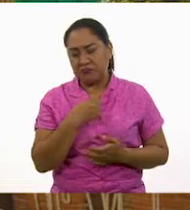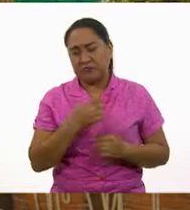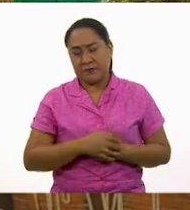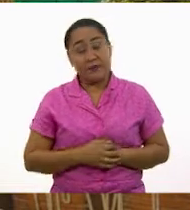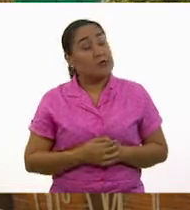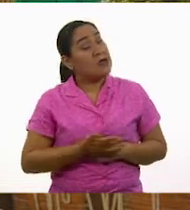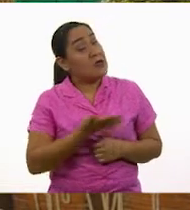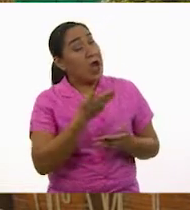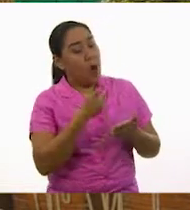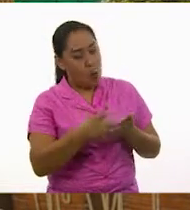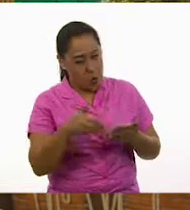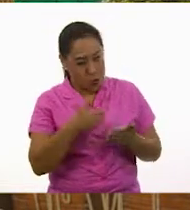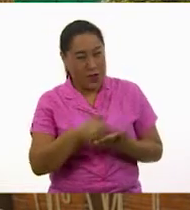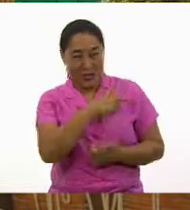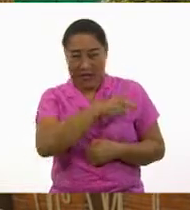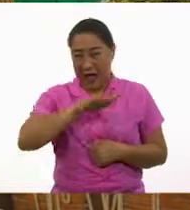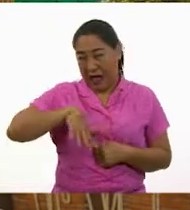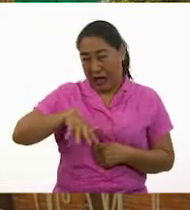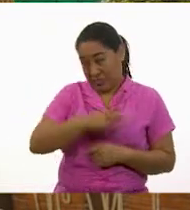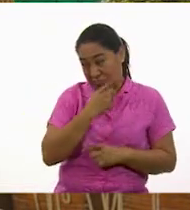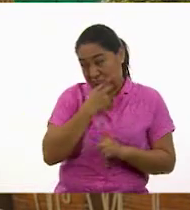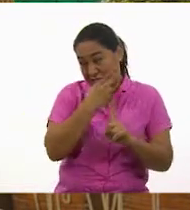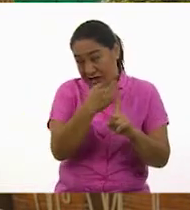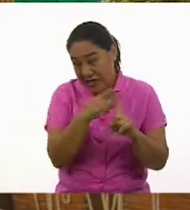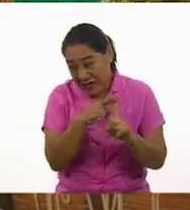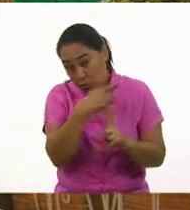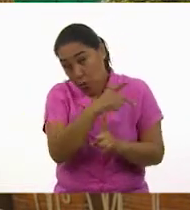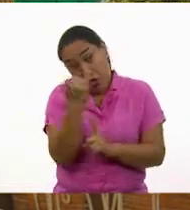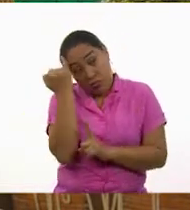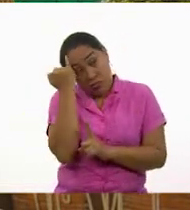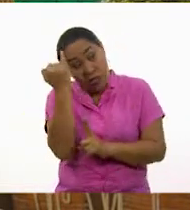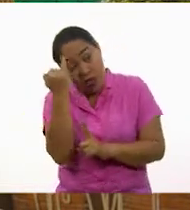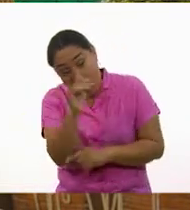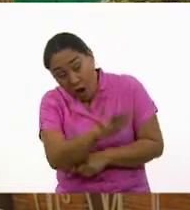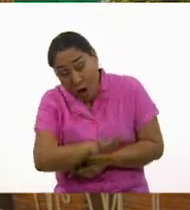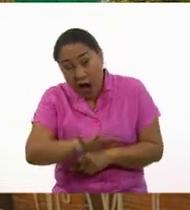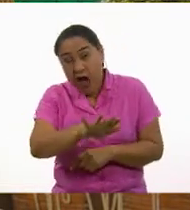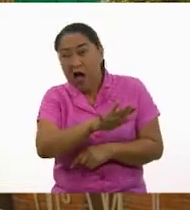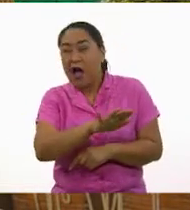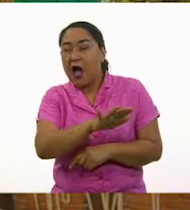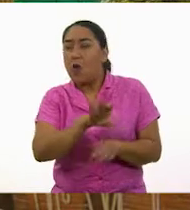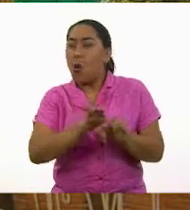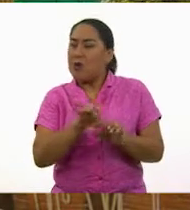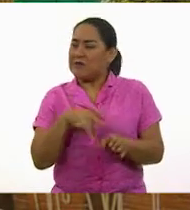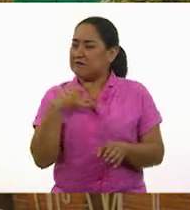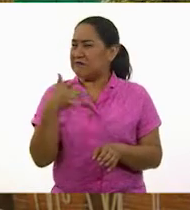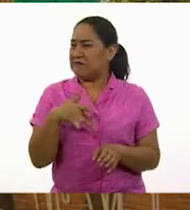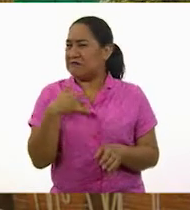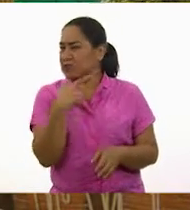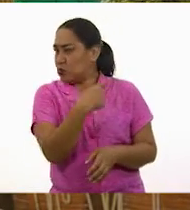¡Además! ¡Eso que haces con ellos a partir de ese estereotipo es un prejuicio!